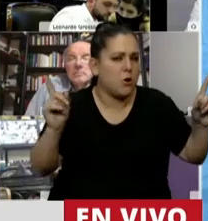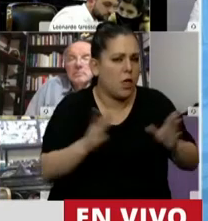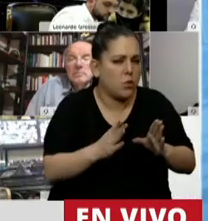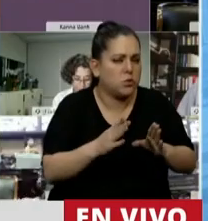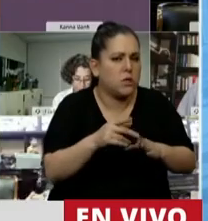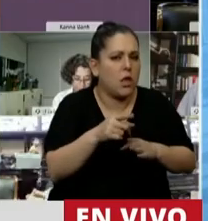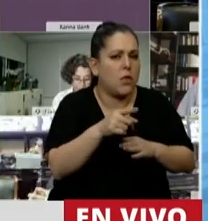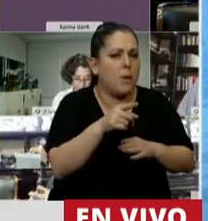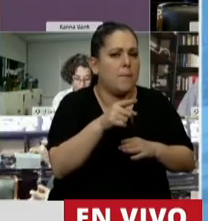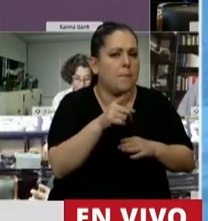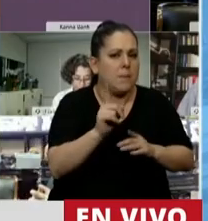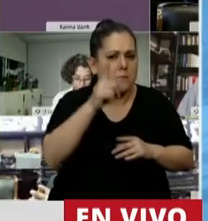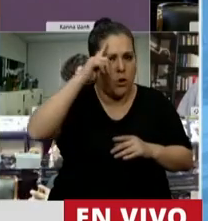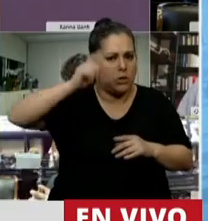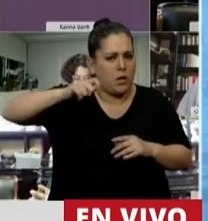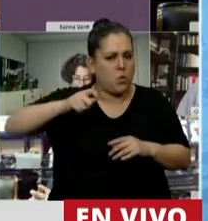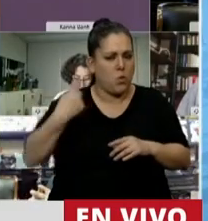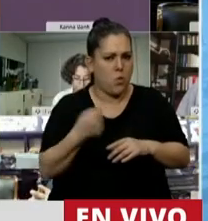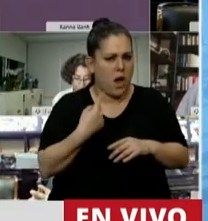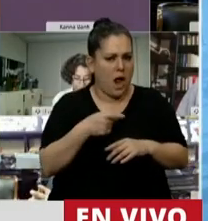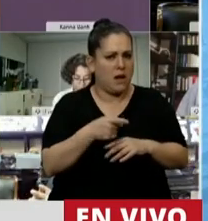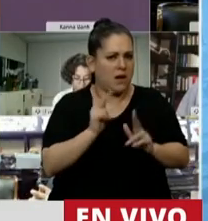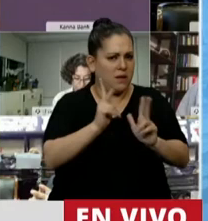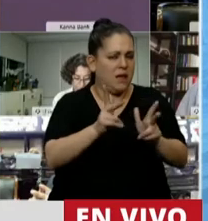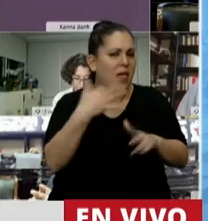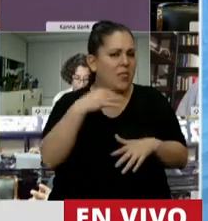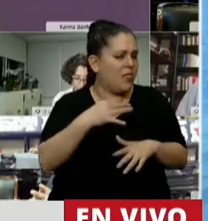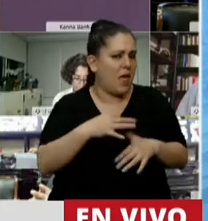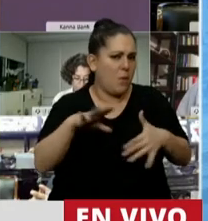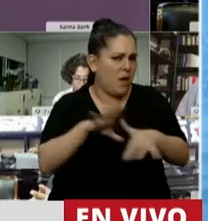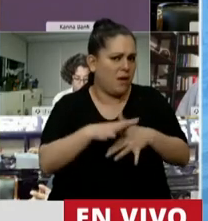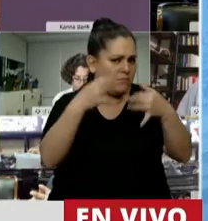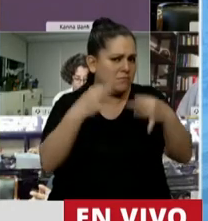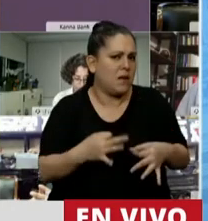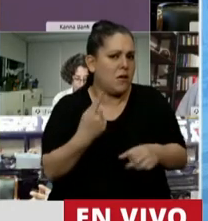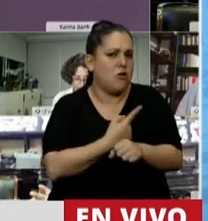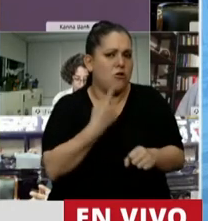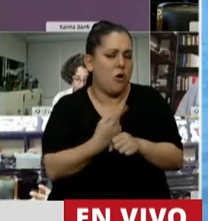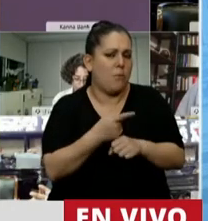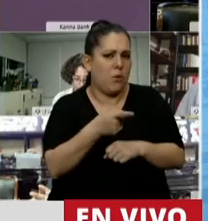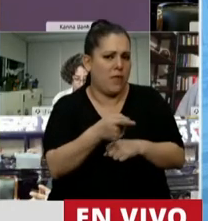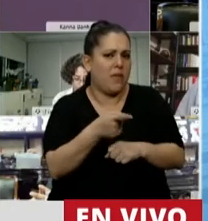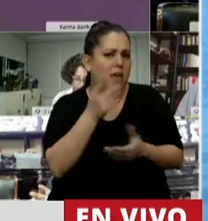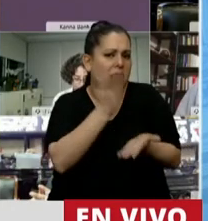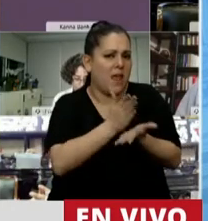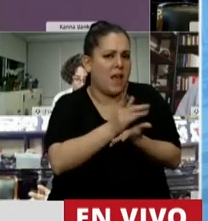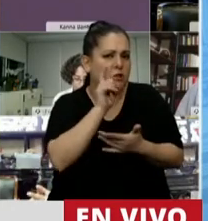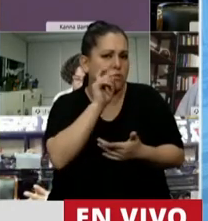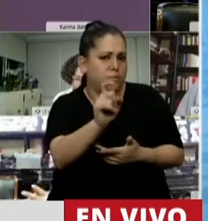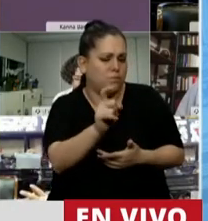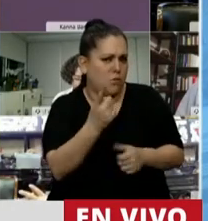de nuestros tribunales, deben ser razonables y no pueden conculcar los derechos